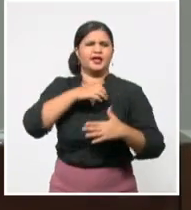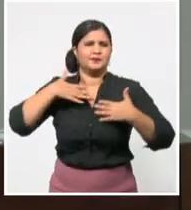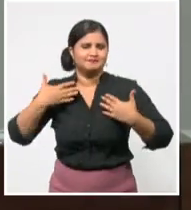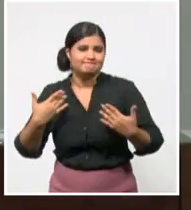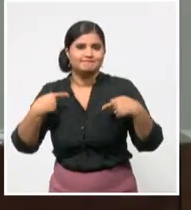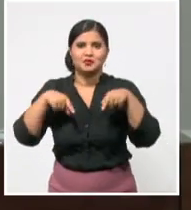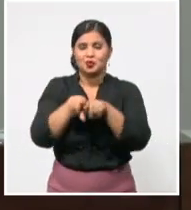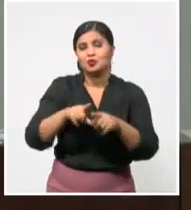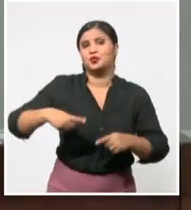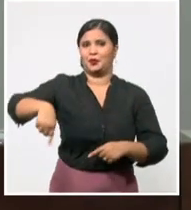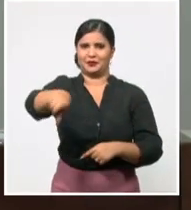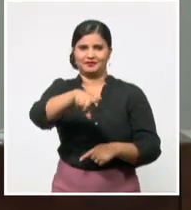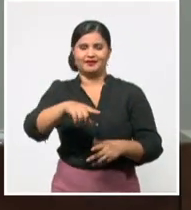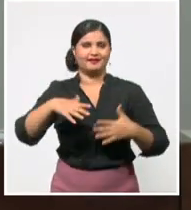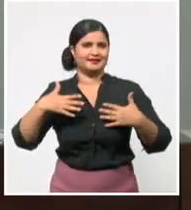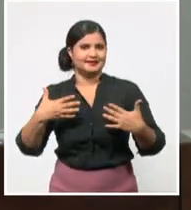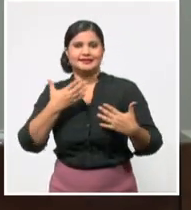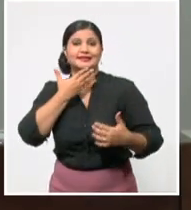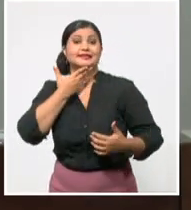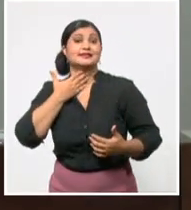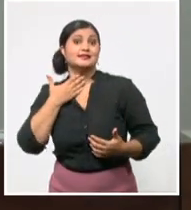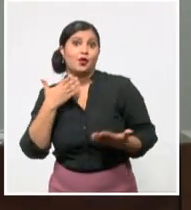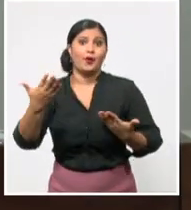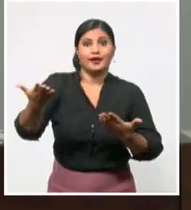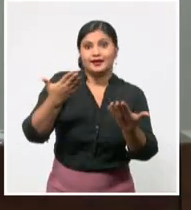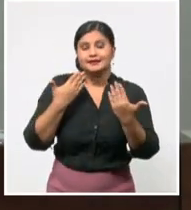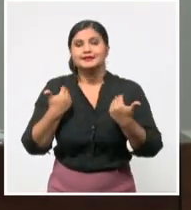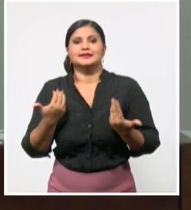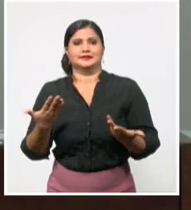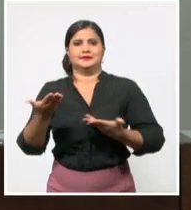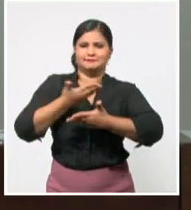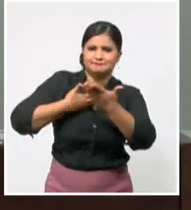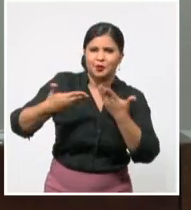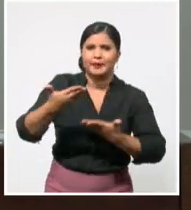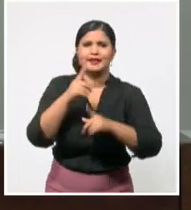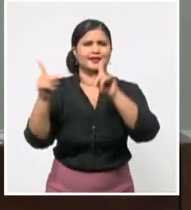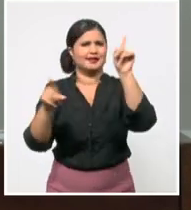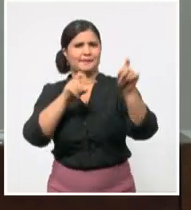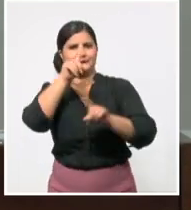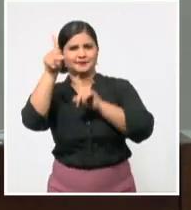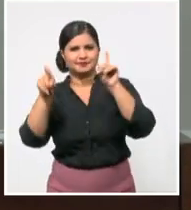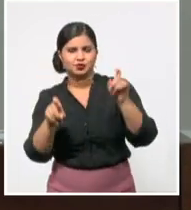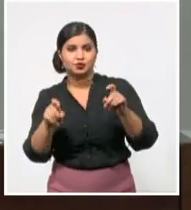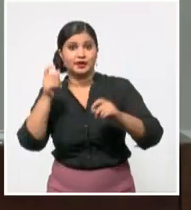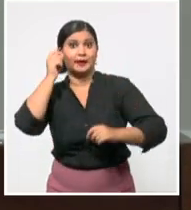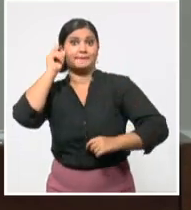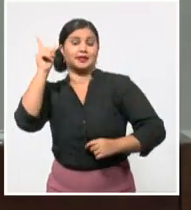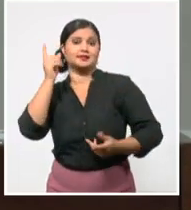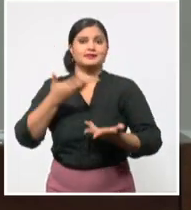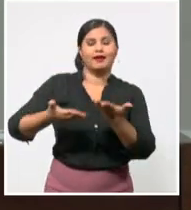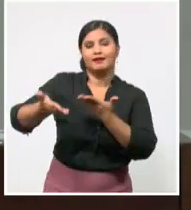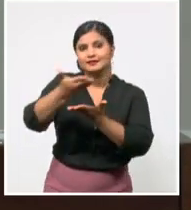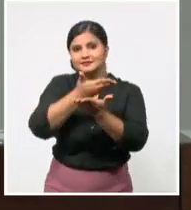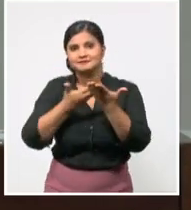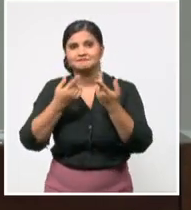Y tenemos la oportunidad además de acercarnos a ustedes, de compartir con ustedes, no a través de una